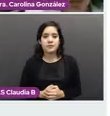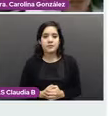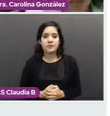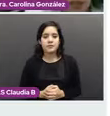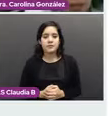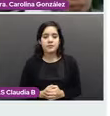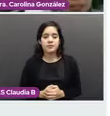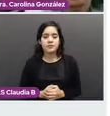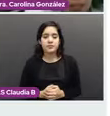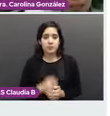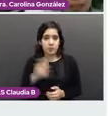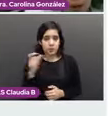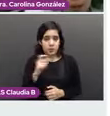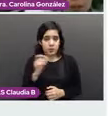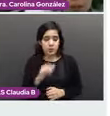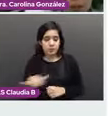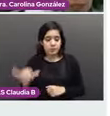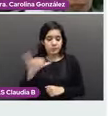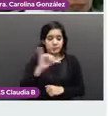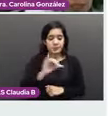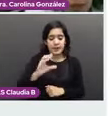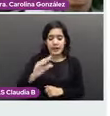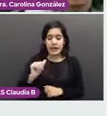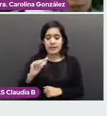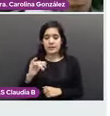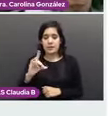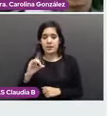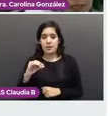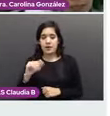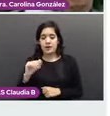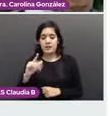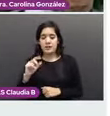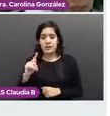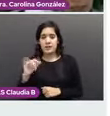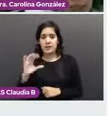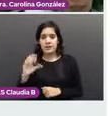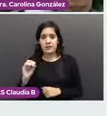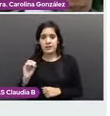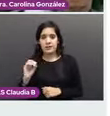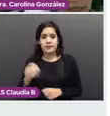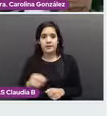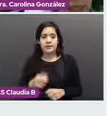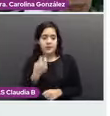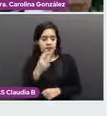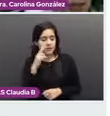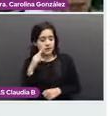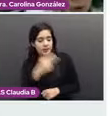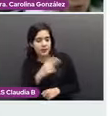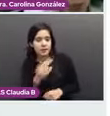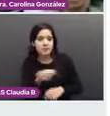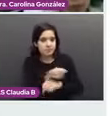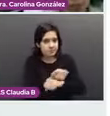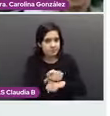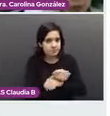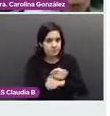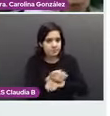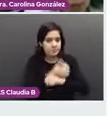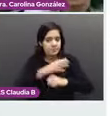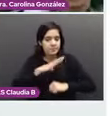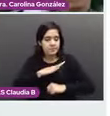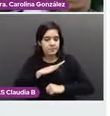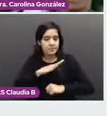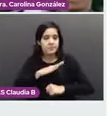A la aplicación de ácido acético, vamos a ver que este tejido se observa sangrante. Hice ya aumento de la